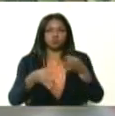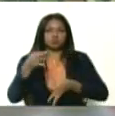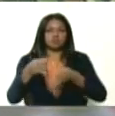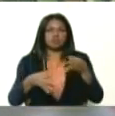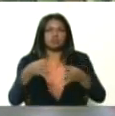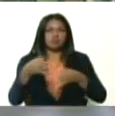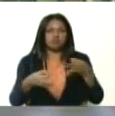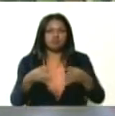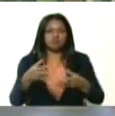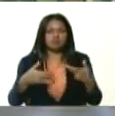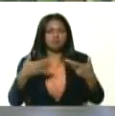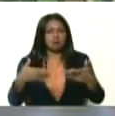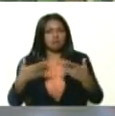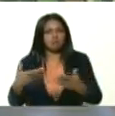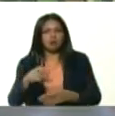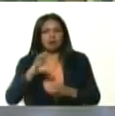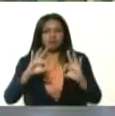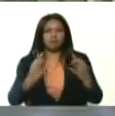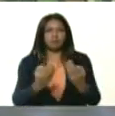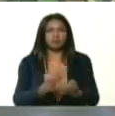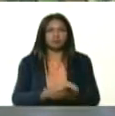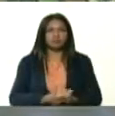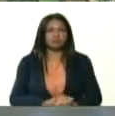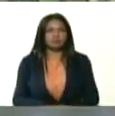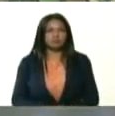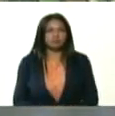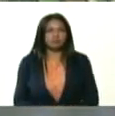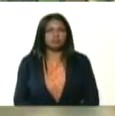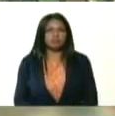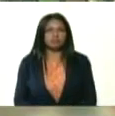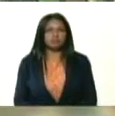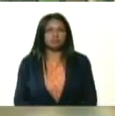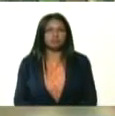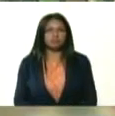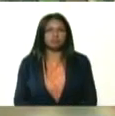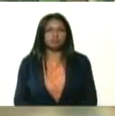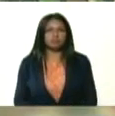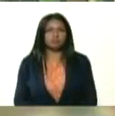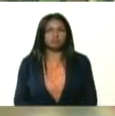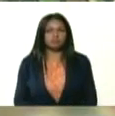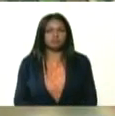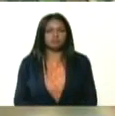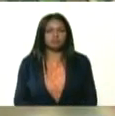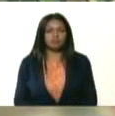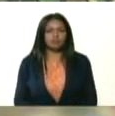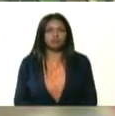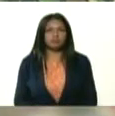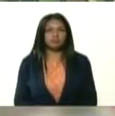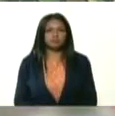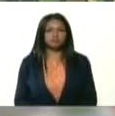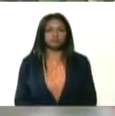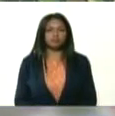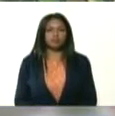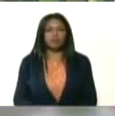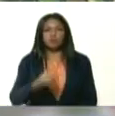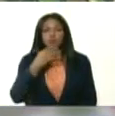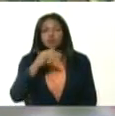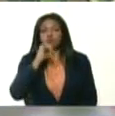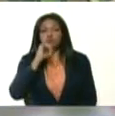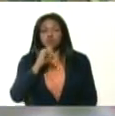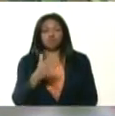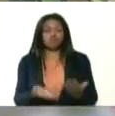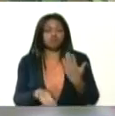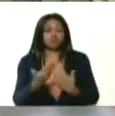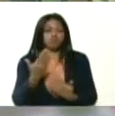Justicia. Justicia. Justicia. Bueno, fíjense ustedes. Es muy importante todo este tema